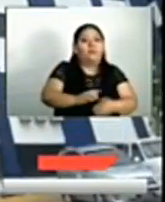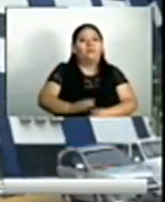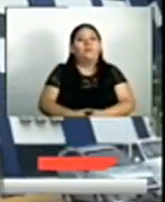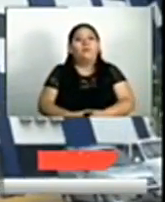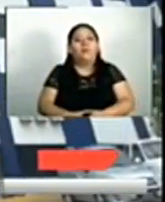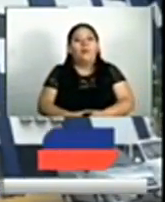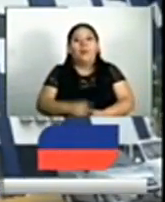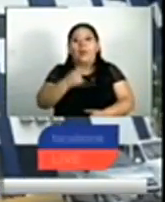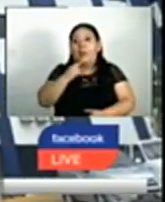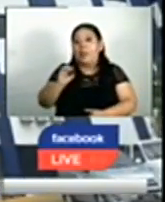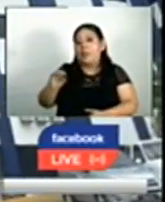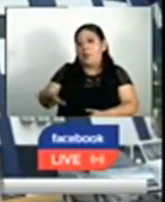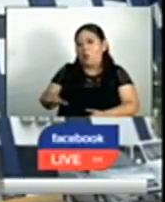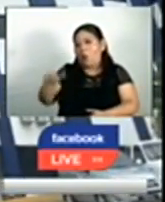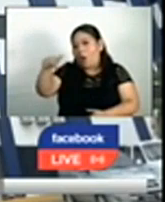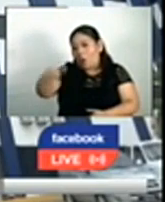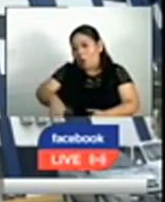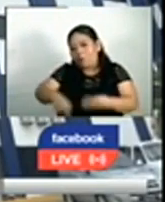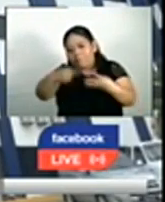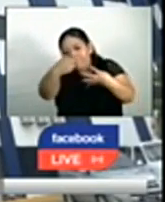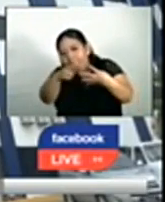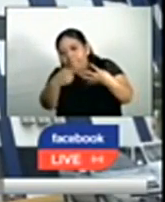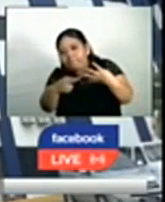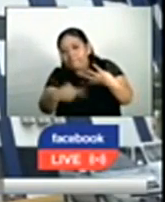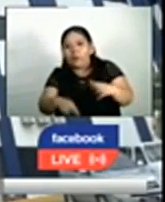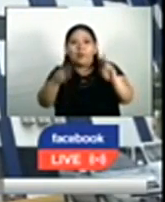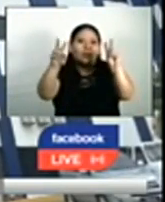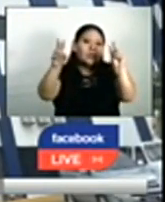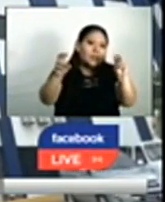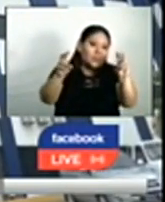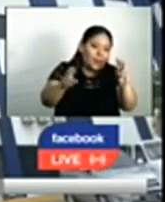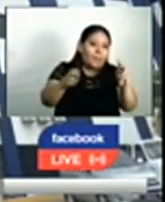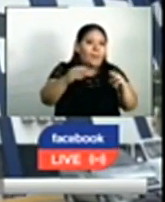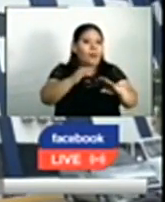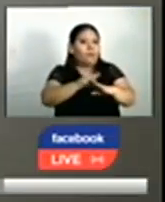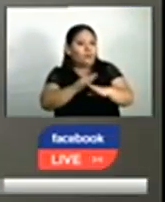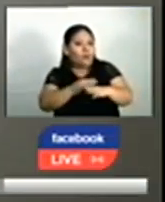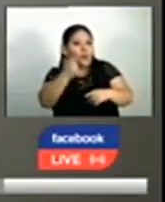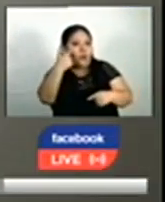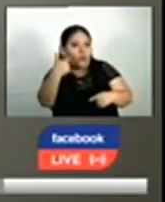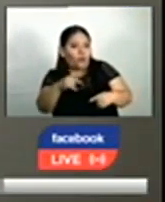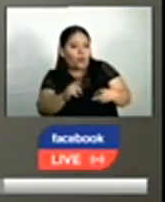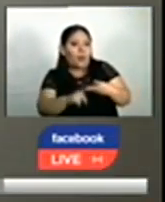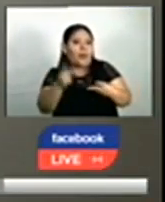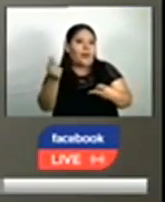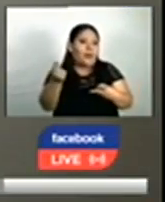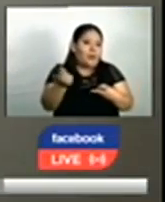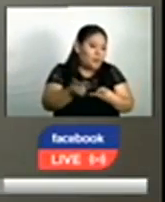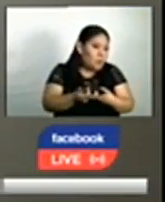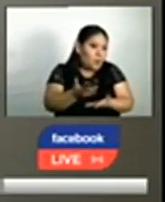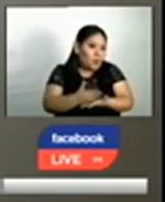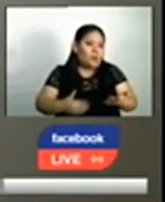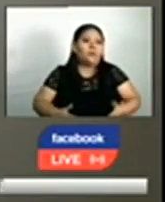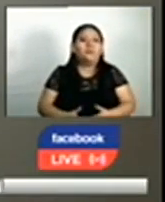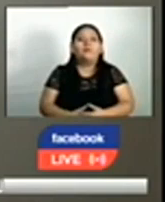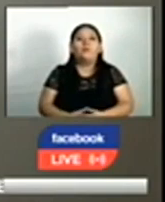argumentó que se están revisando temas como la reducción de riesgos del bitcóin en la economía, entre otros.